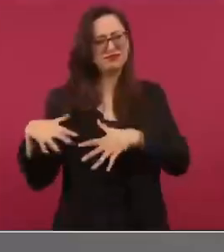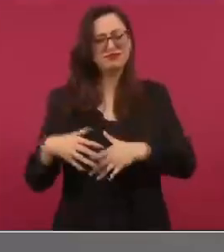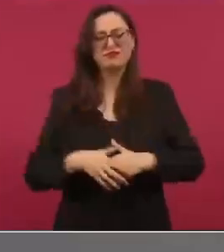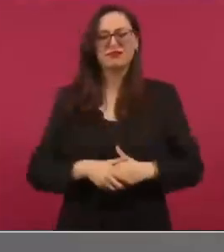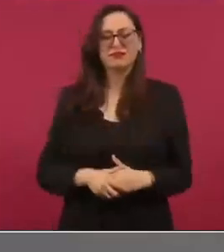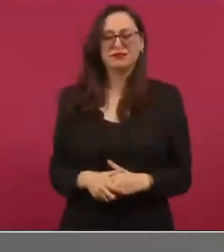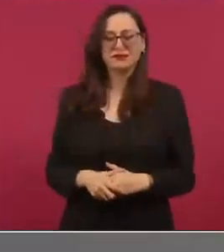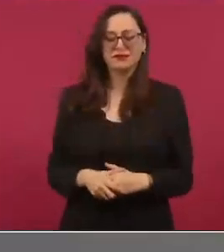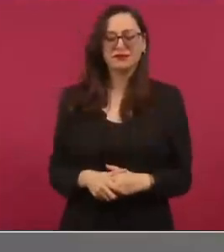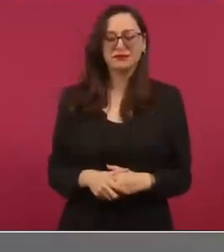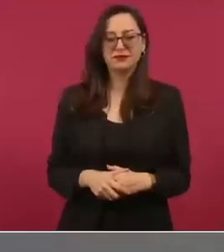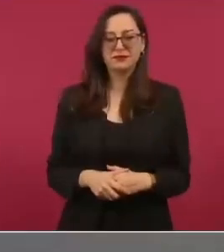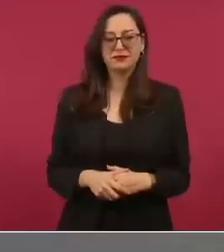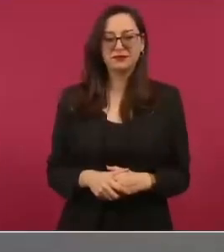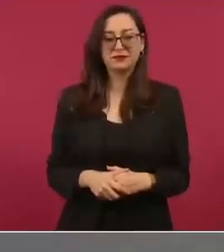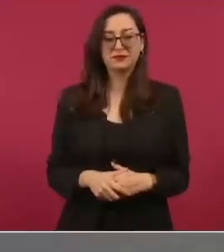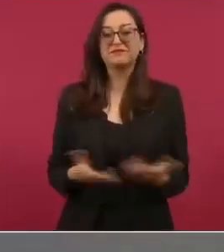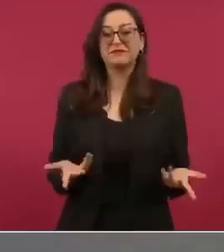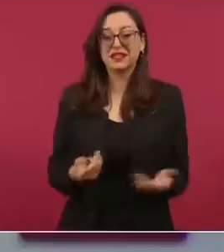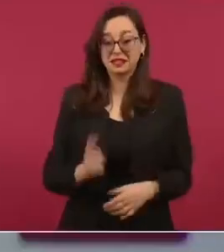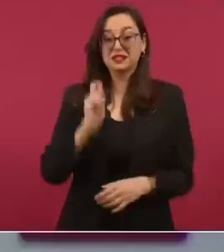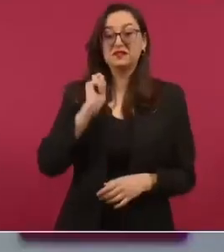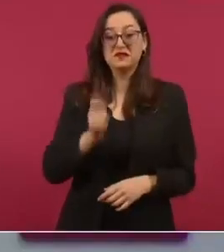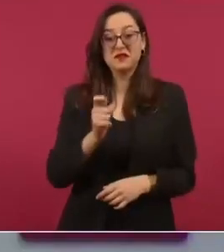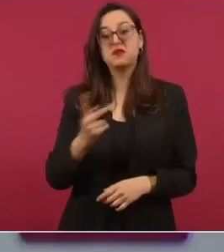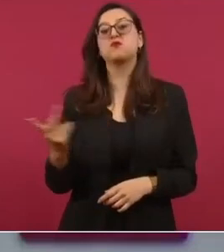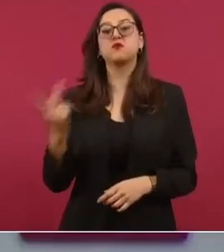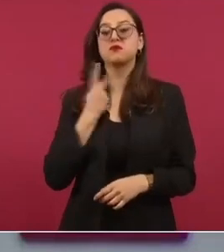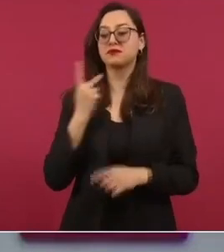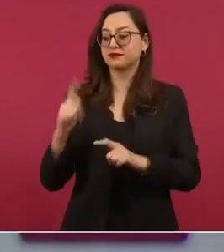Hay relevo generacional.